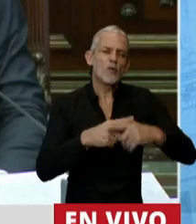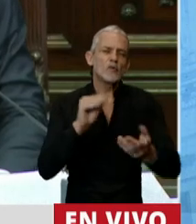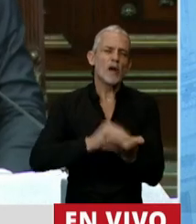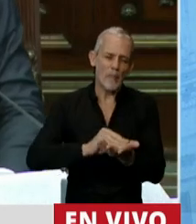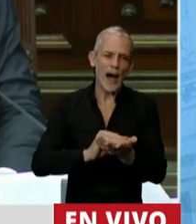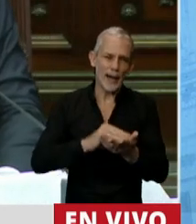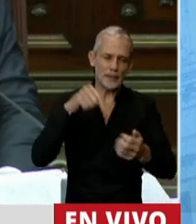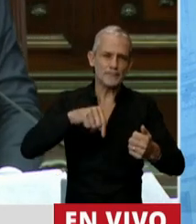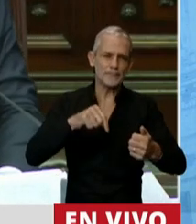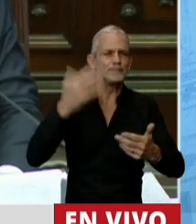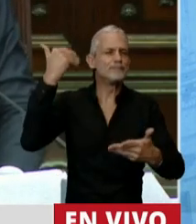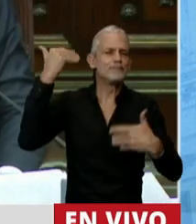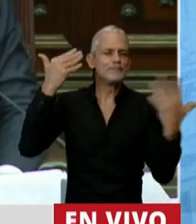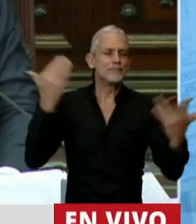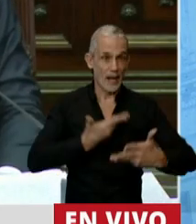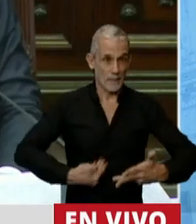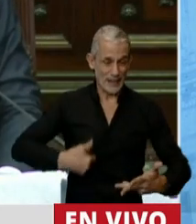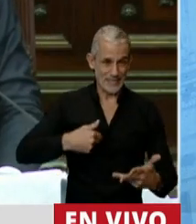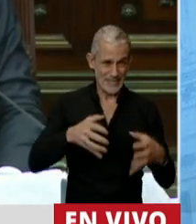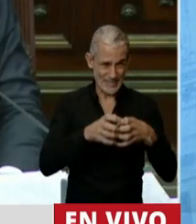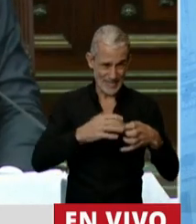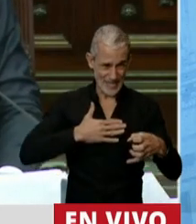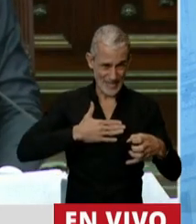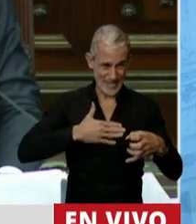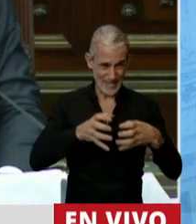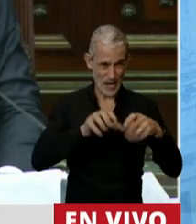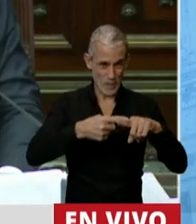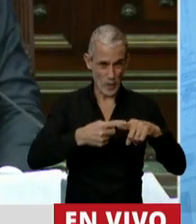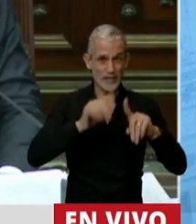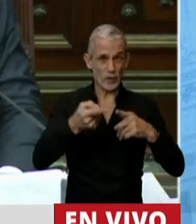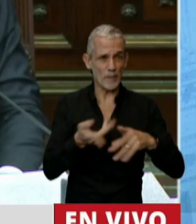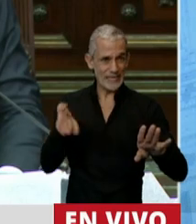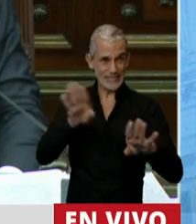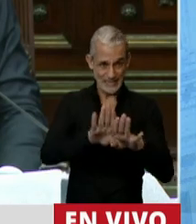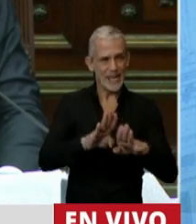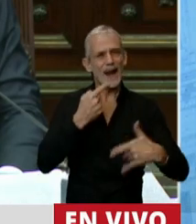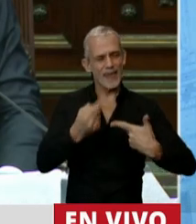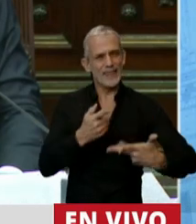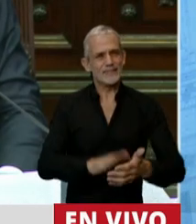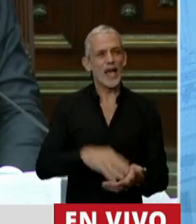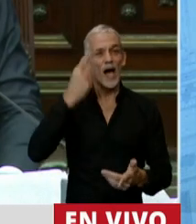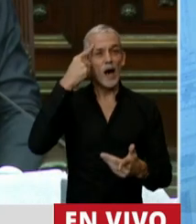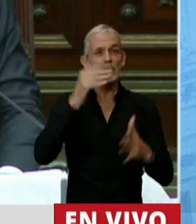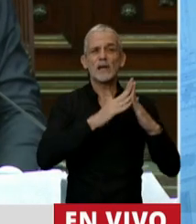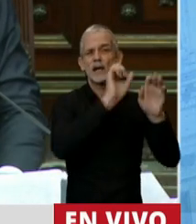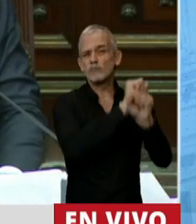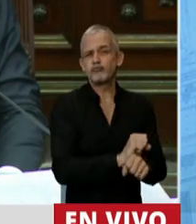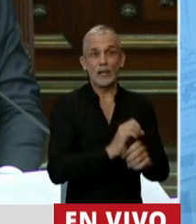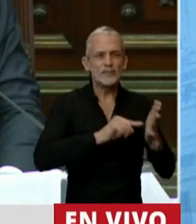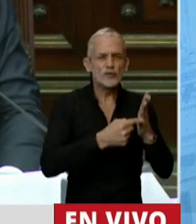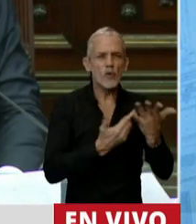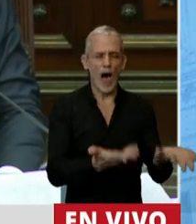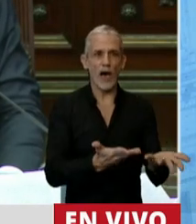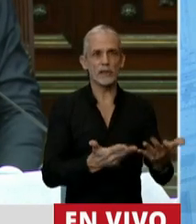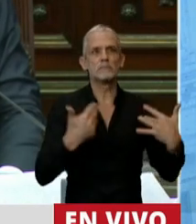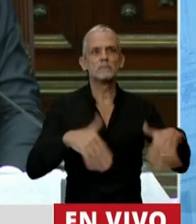se fueron dando y que la otra vez el Presidente de mi bloque lo decía en un cierre también. Pensar el confinamiento en las ciudades. Es una